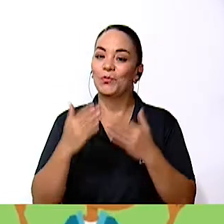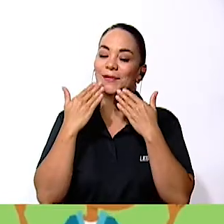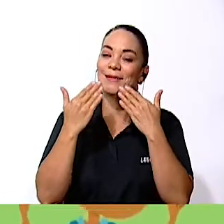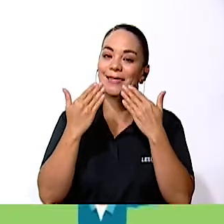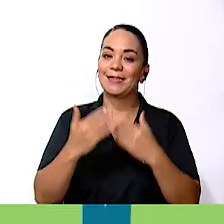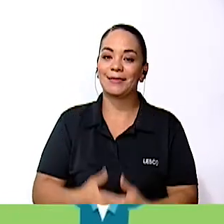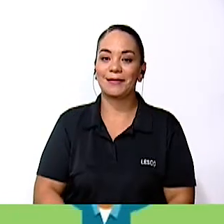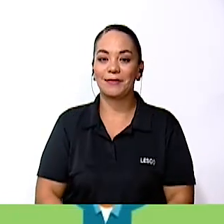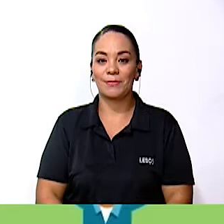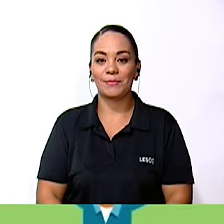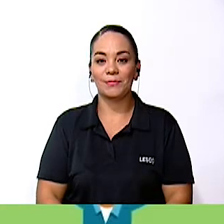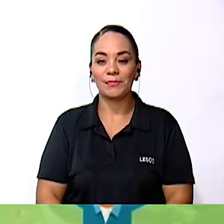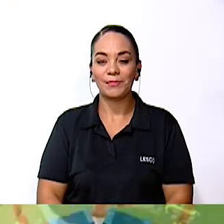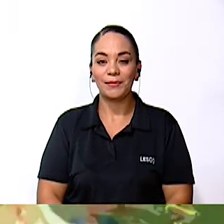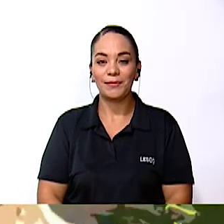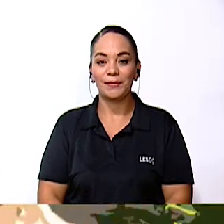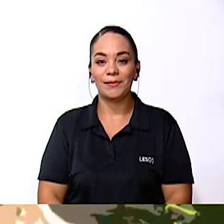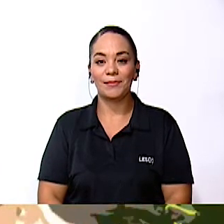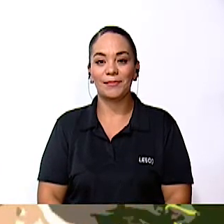gracias